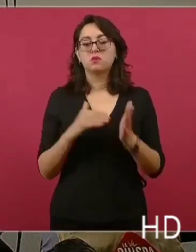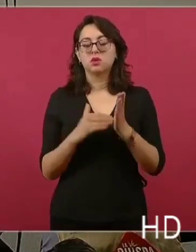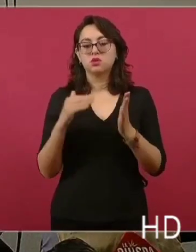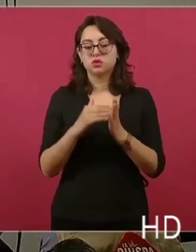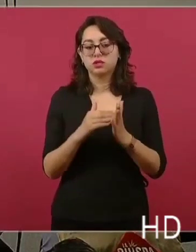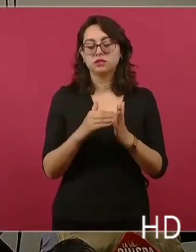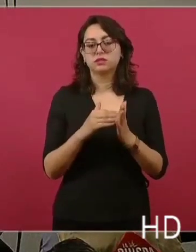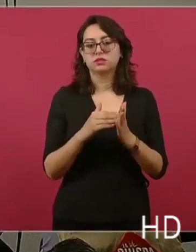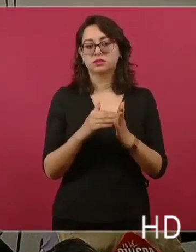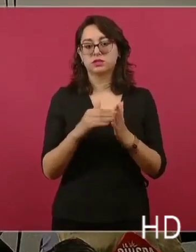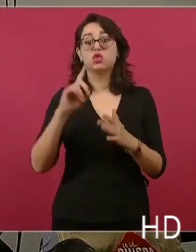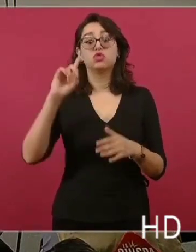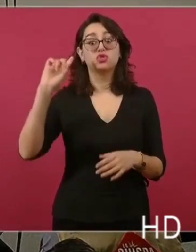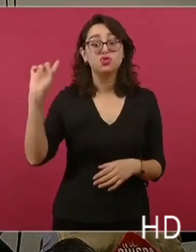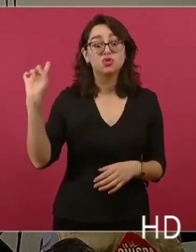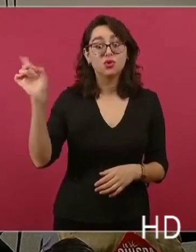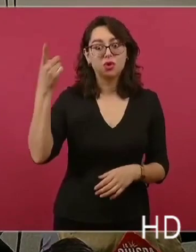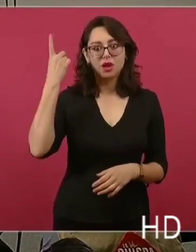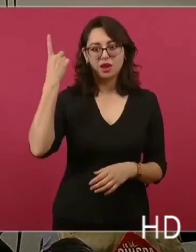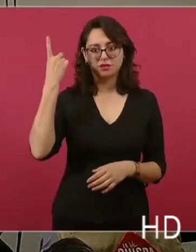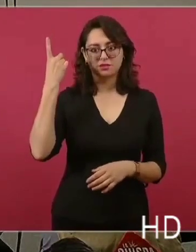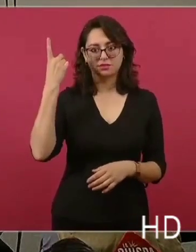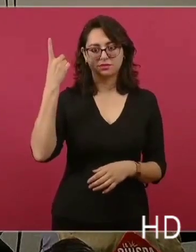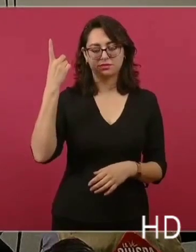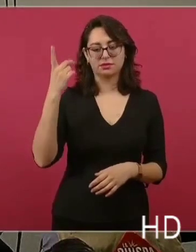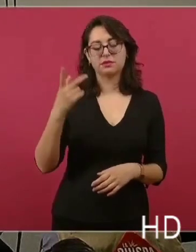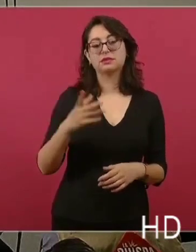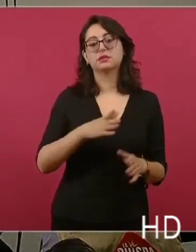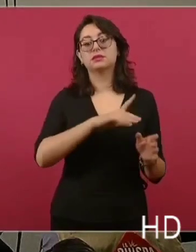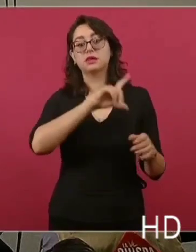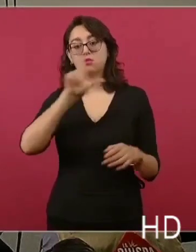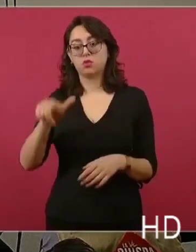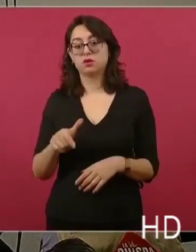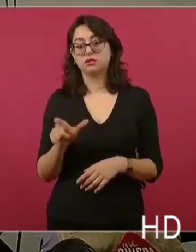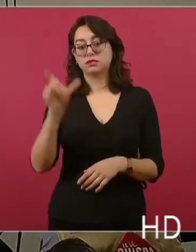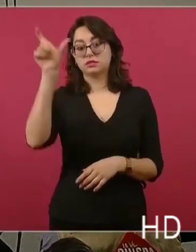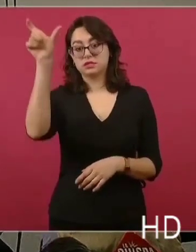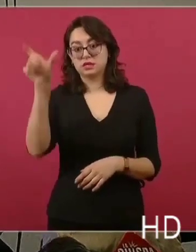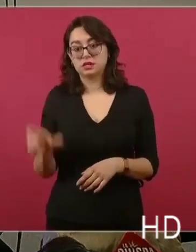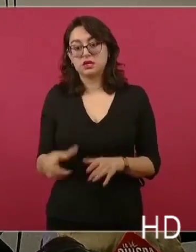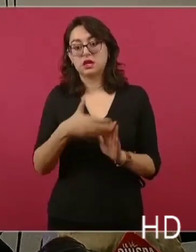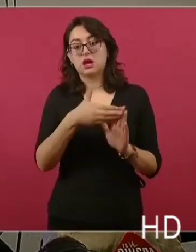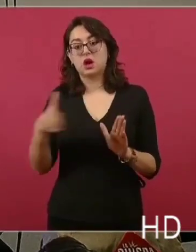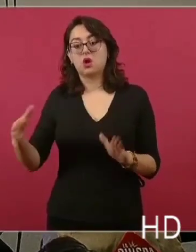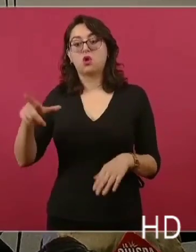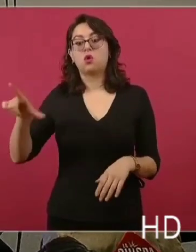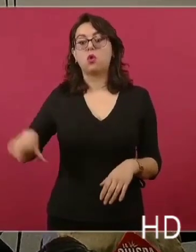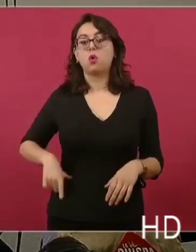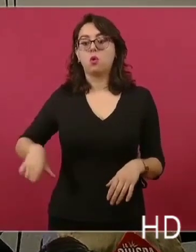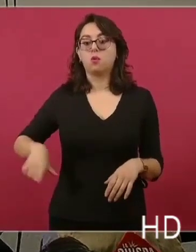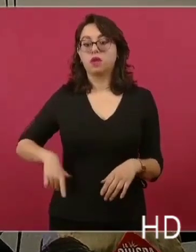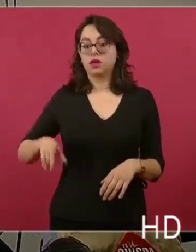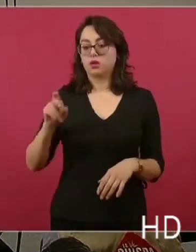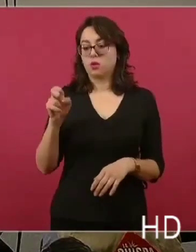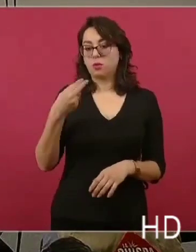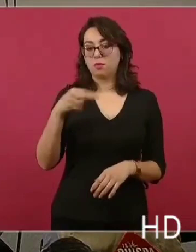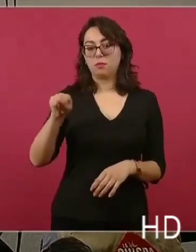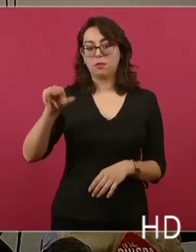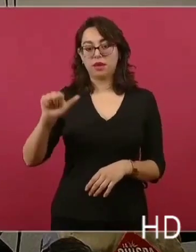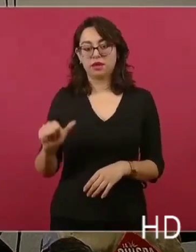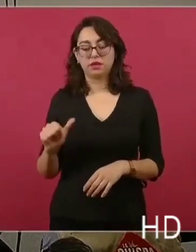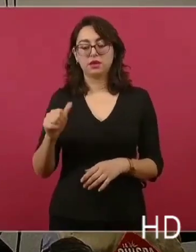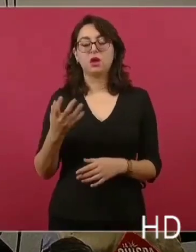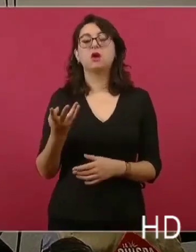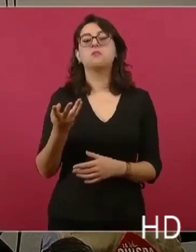dólares. Y la segunda parte, en el periodo de gobierno de Enrique Peña Nieto, que fueron